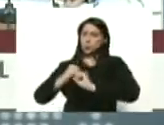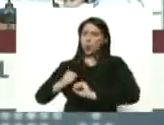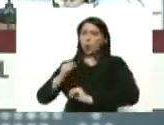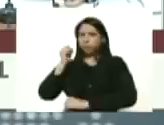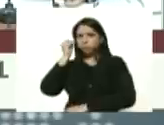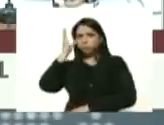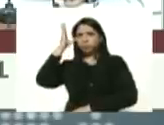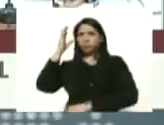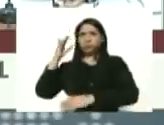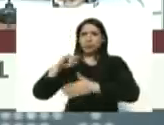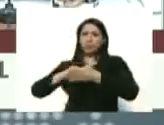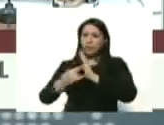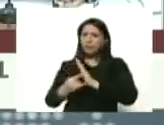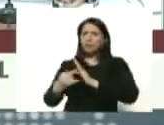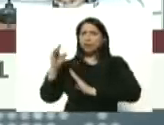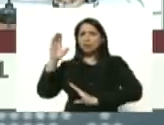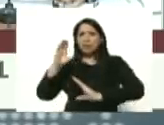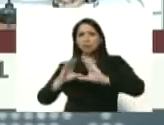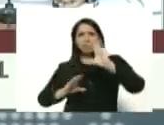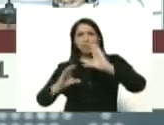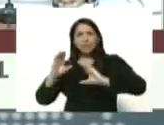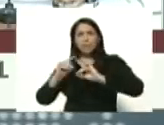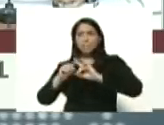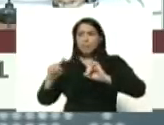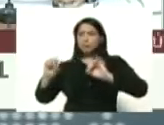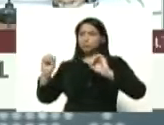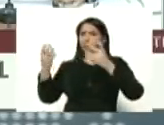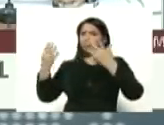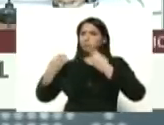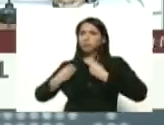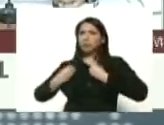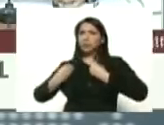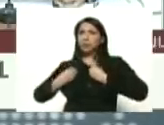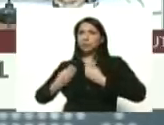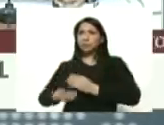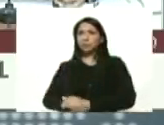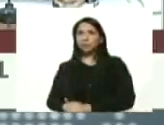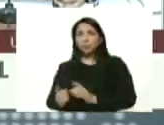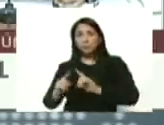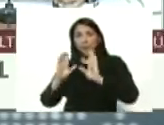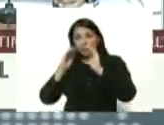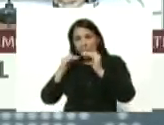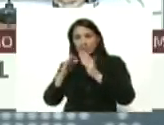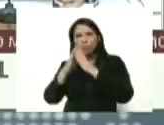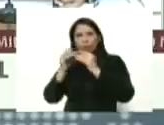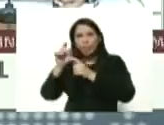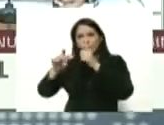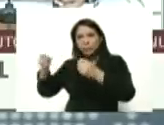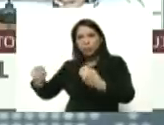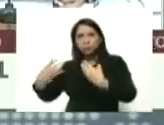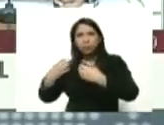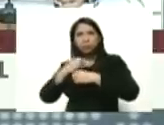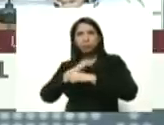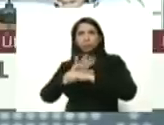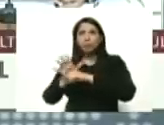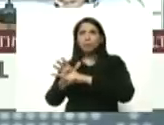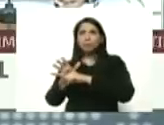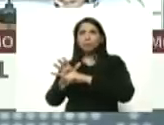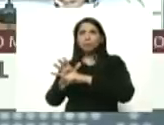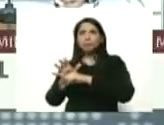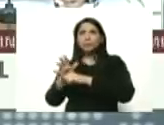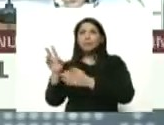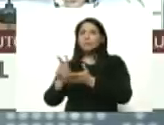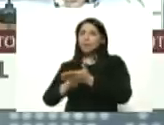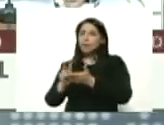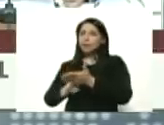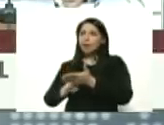técnica científica para salvar vidas para atender a todos los pacientes de verdad así